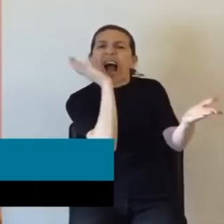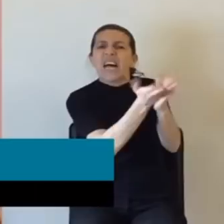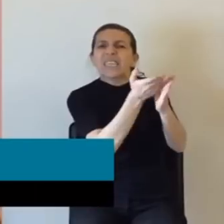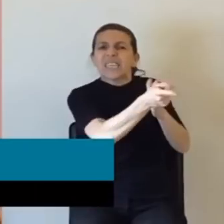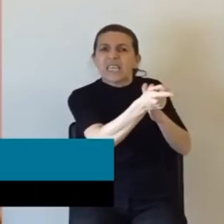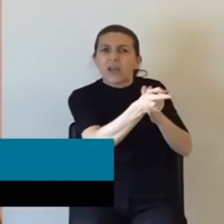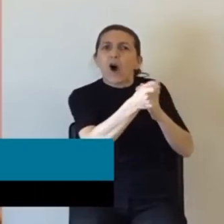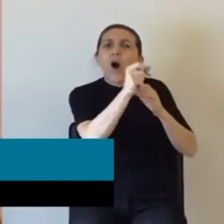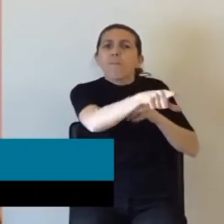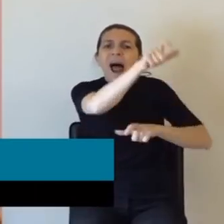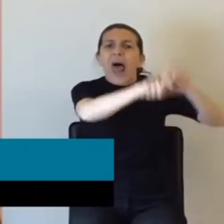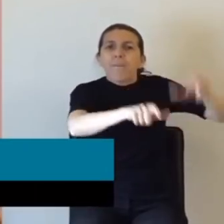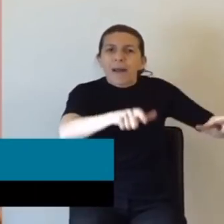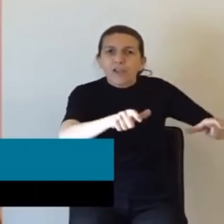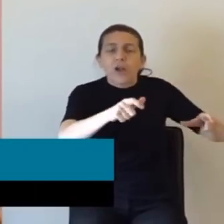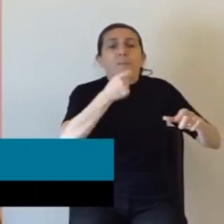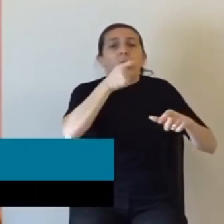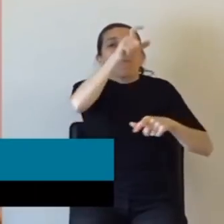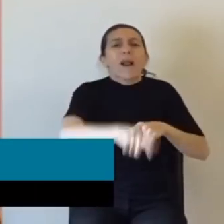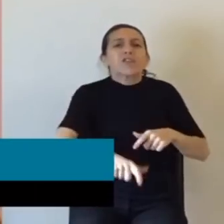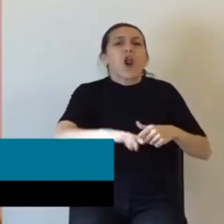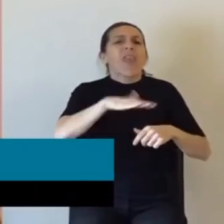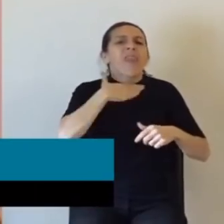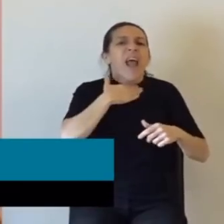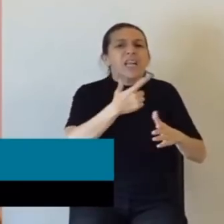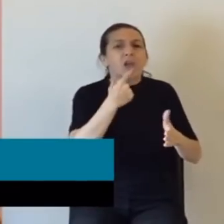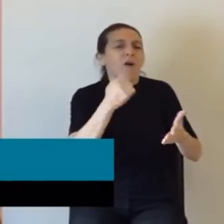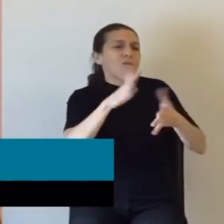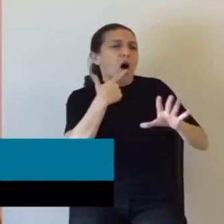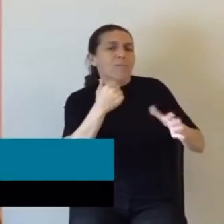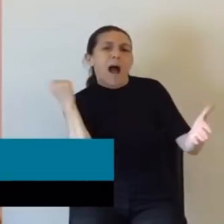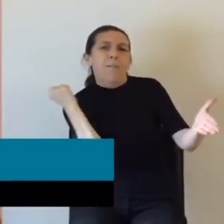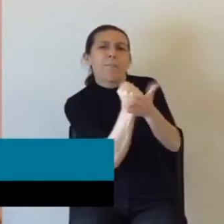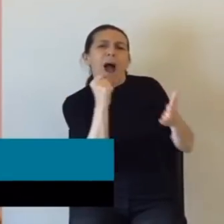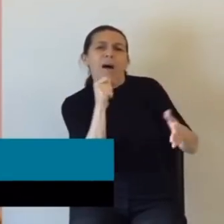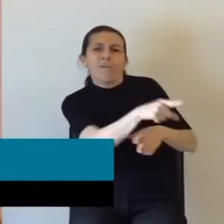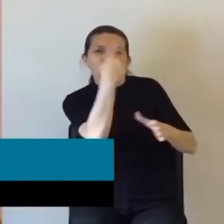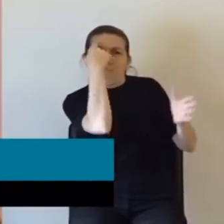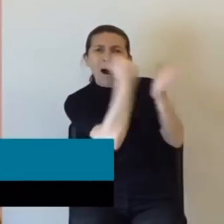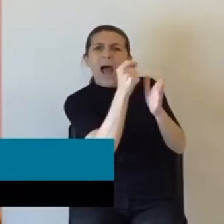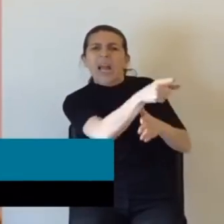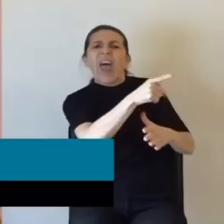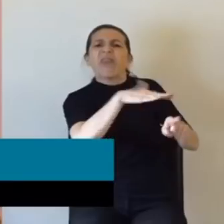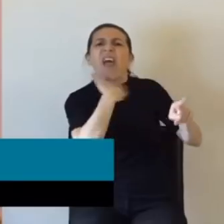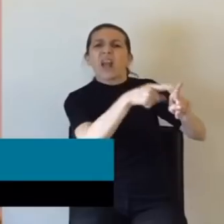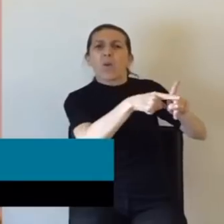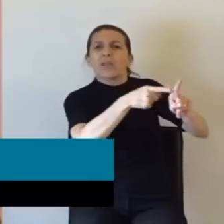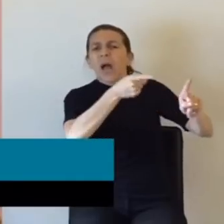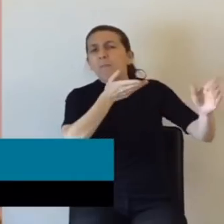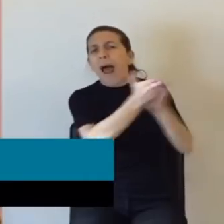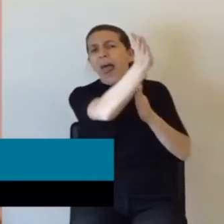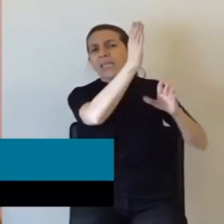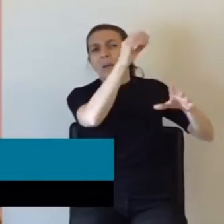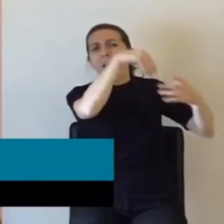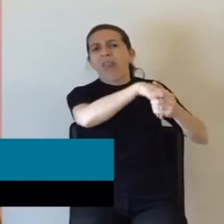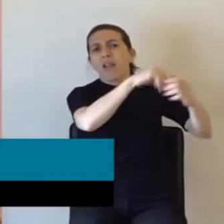no hechos. Tal persona cometió un delito, se le pone un sello de delincuente y queda dentro de por vida. Díganlo.